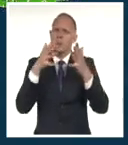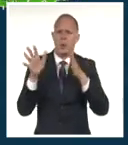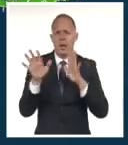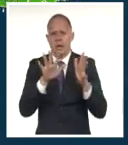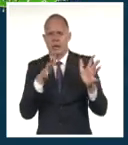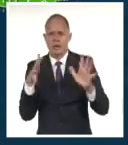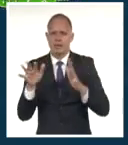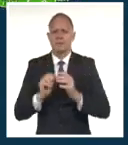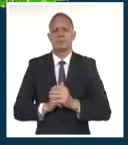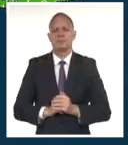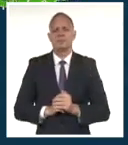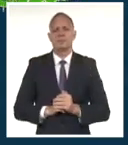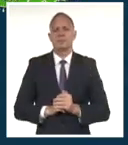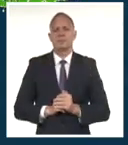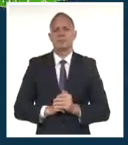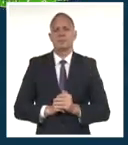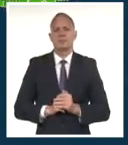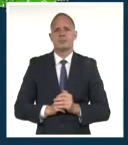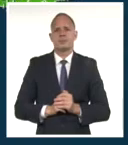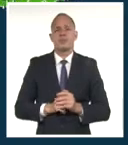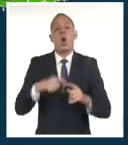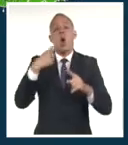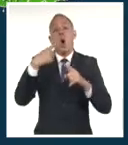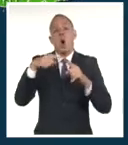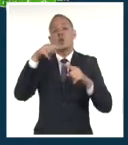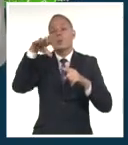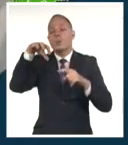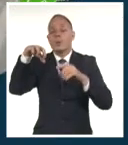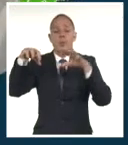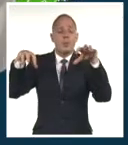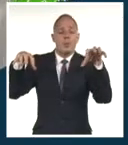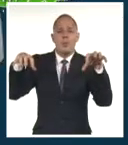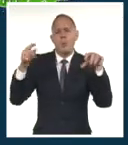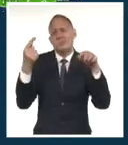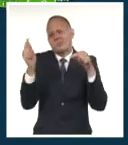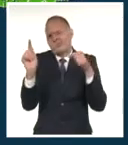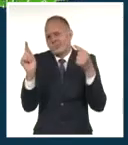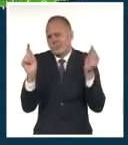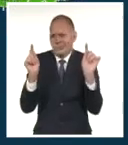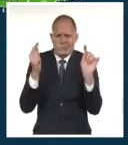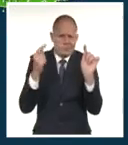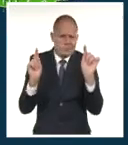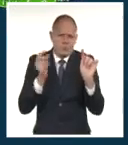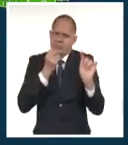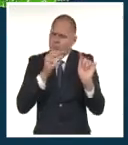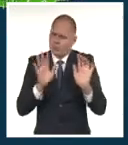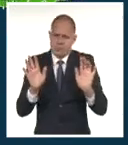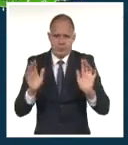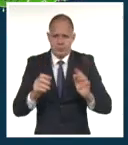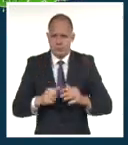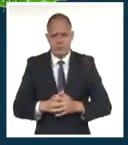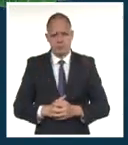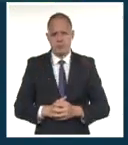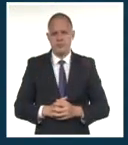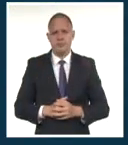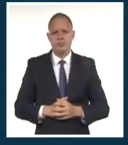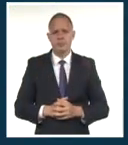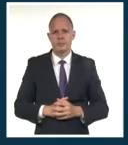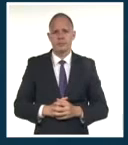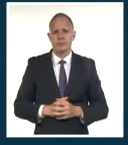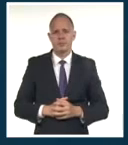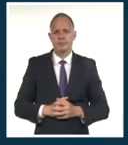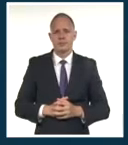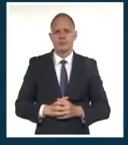parcialmente en un lado, anulado en otro, con algún que otro chubasco o lluvia muy aislada, casi ninguna la